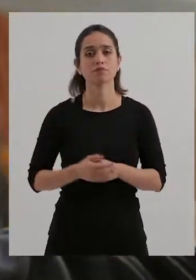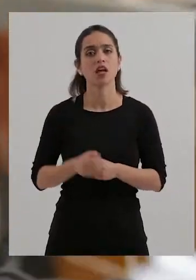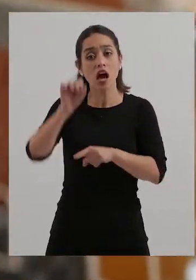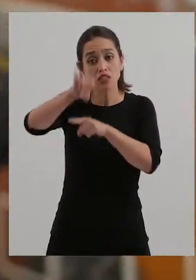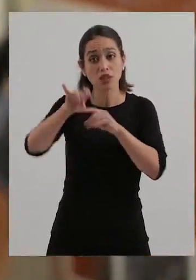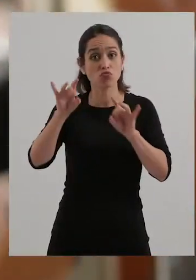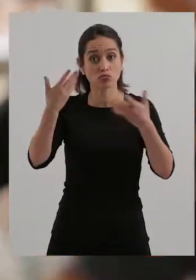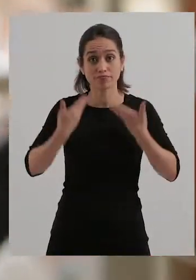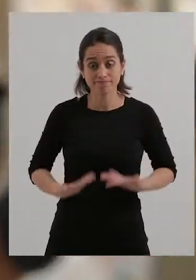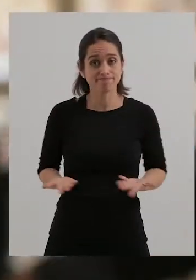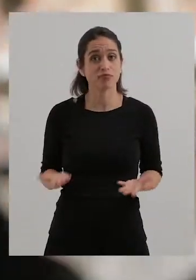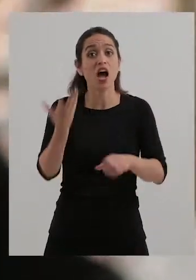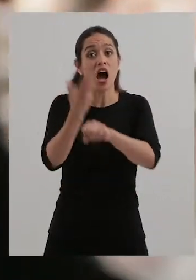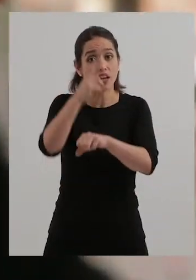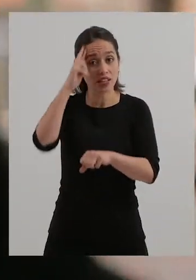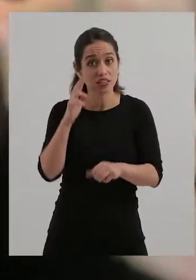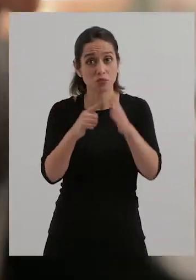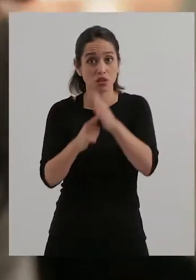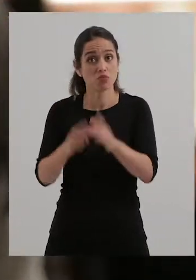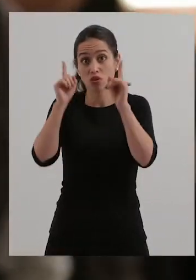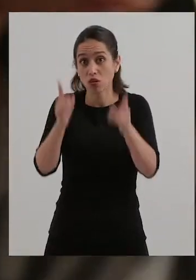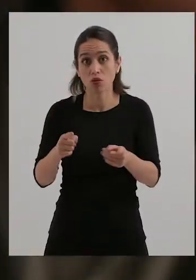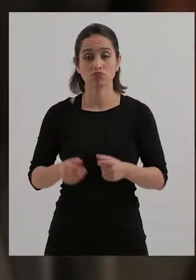Aceptarte como eres, hay racismo, discriminación, igual.